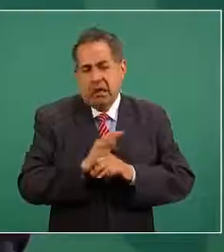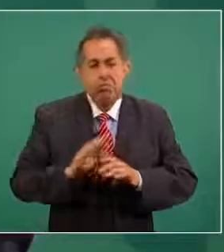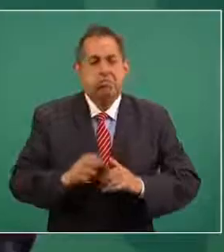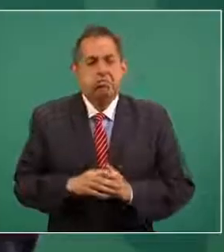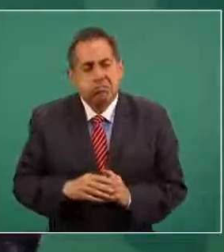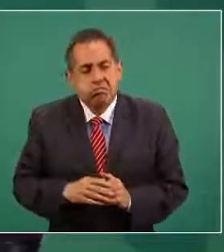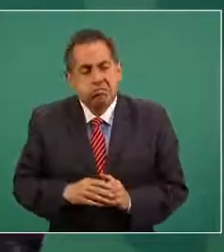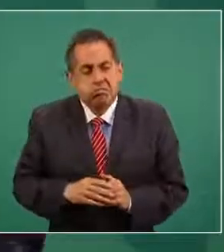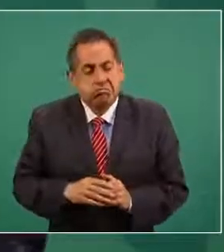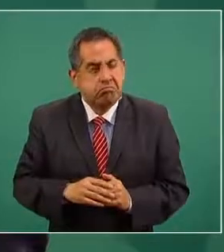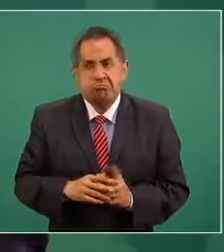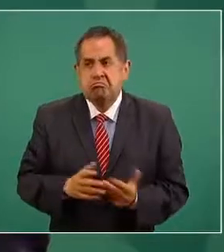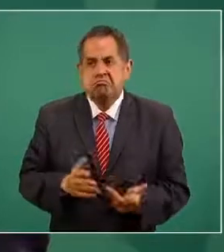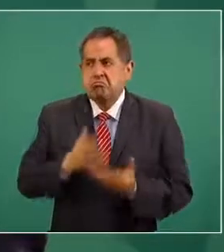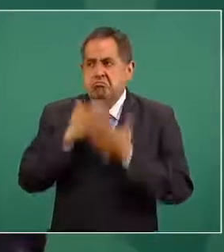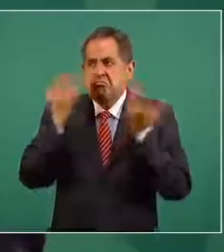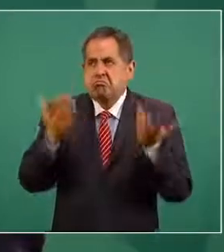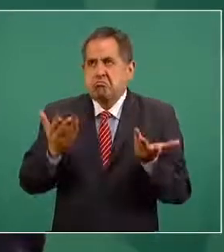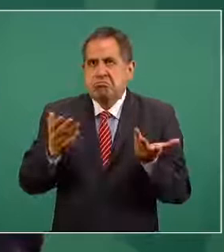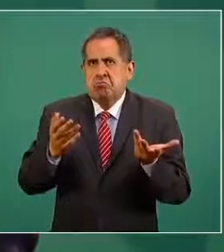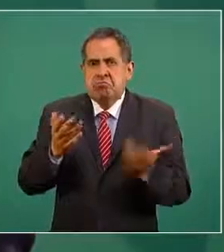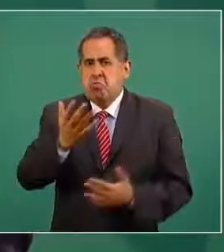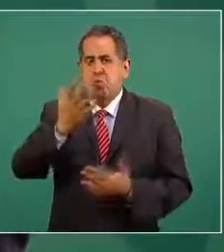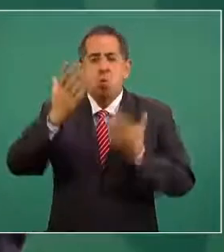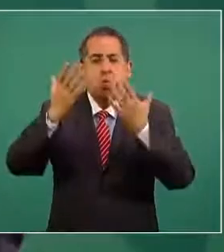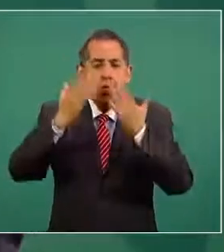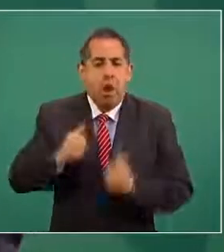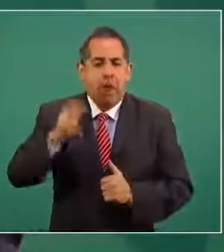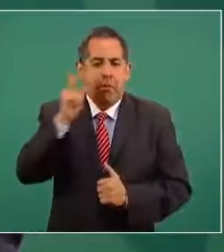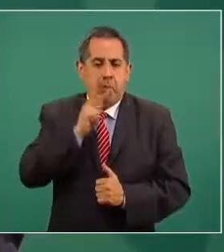No hay elementos para sustanciar la causa en contra del General.